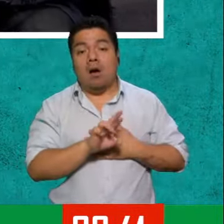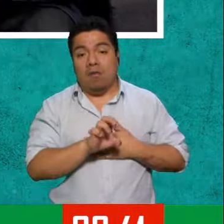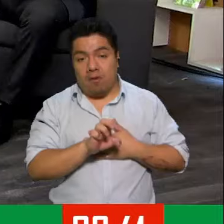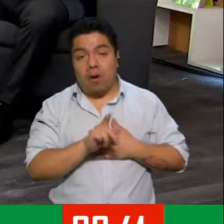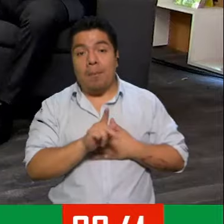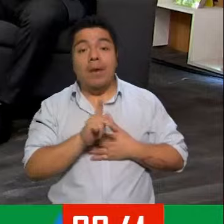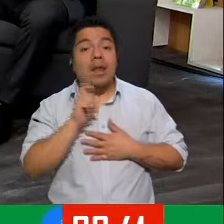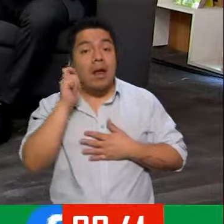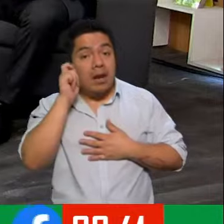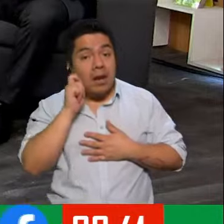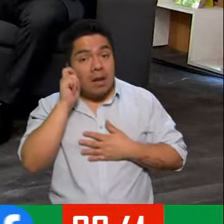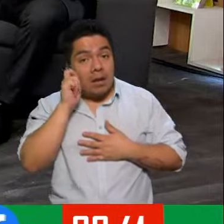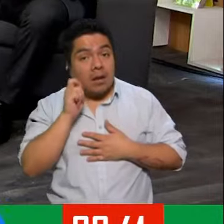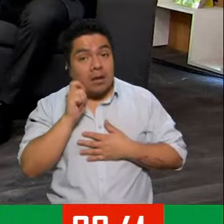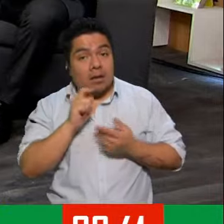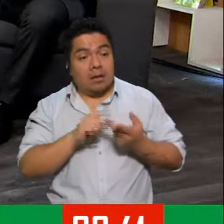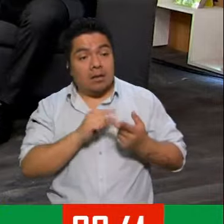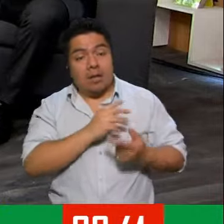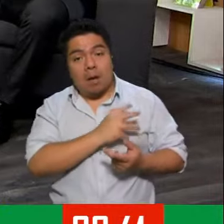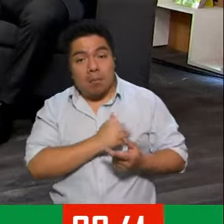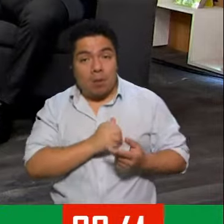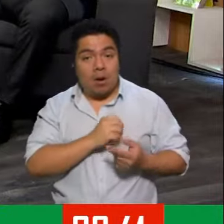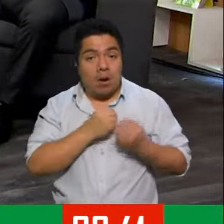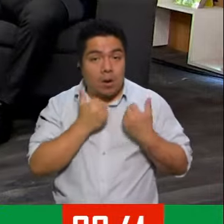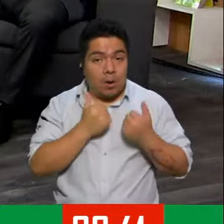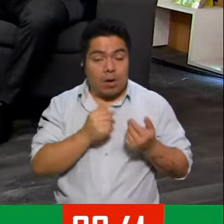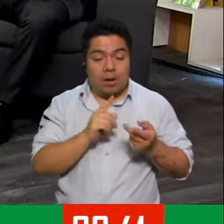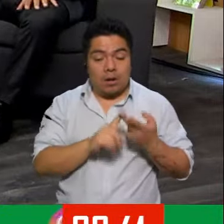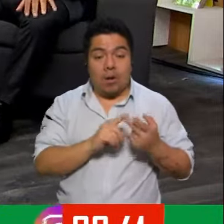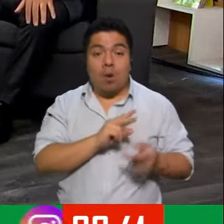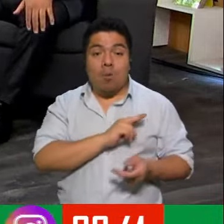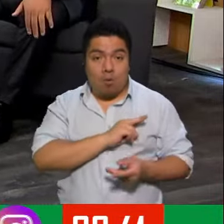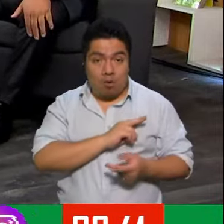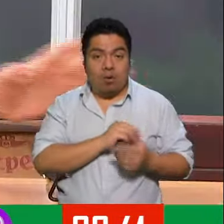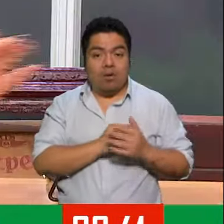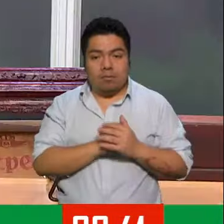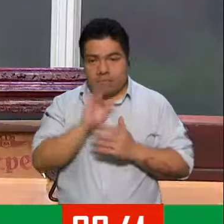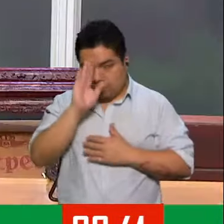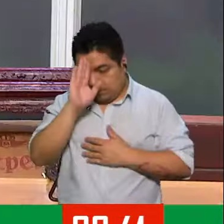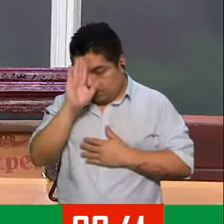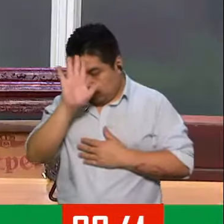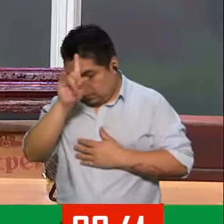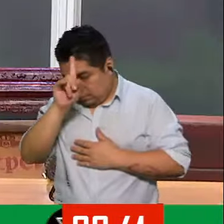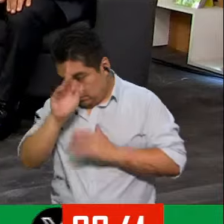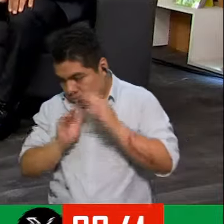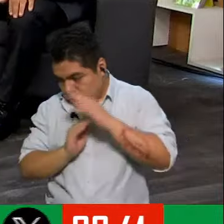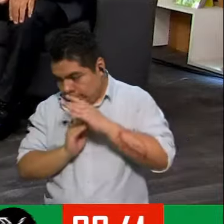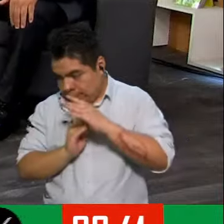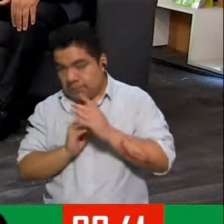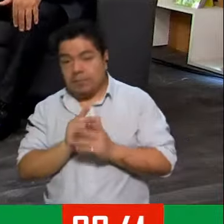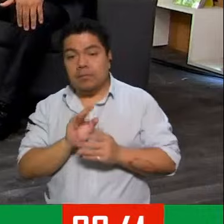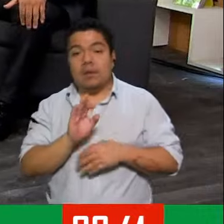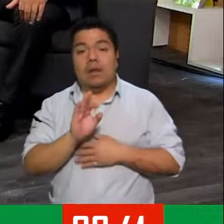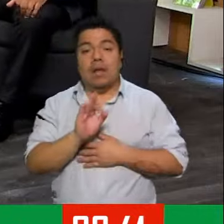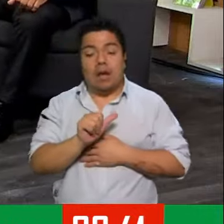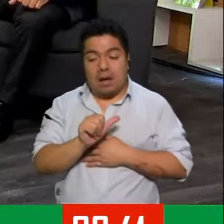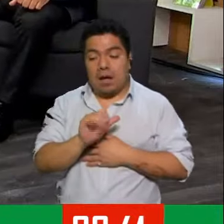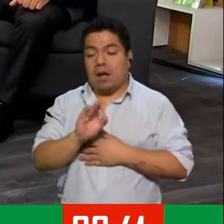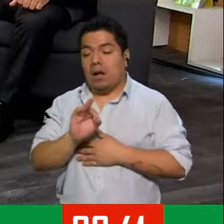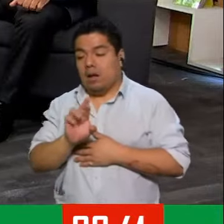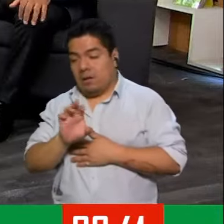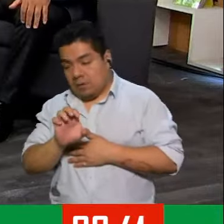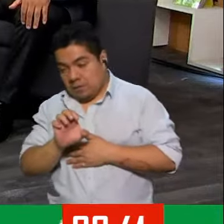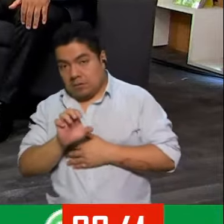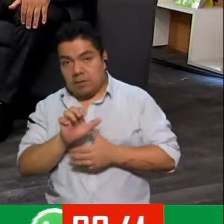¿Por orfandad o por viudés? A ver, va de nuevo. Pido tan. El fondo del Afore, a la